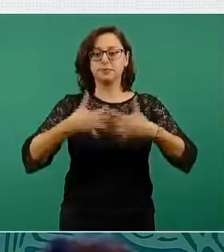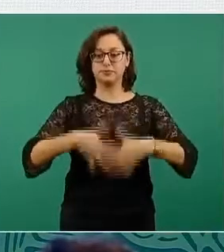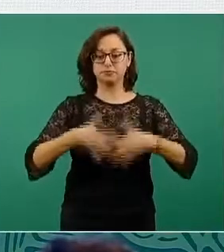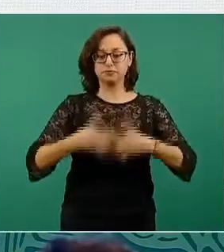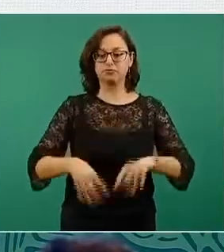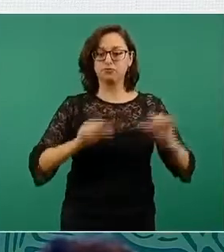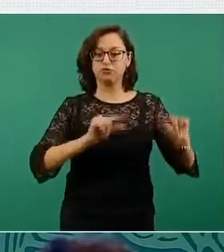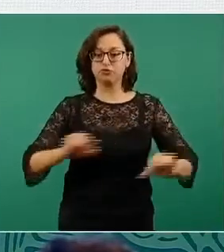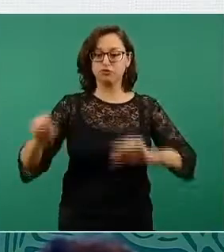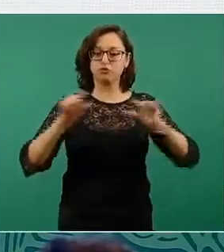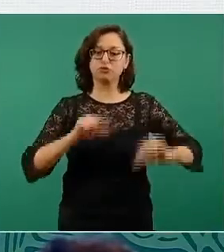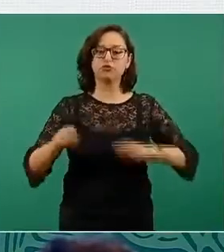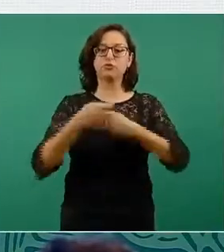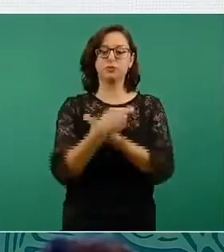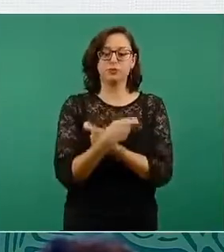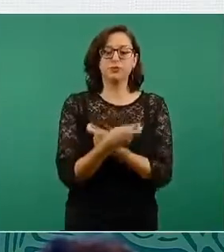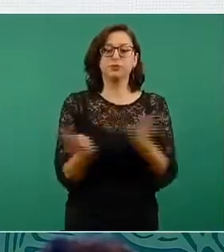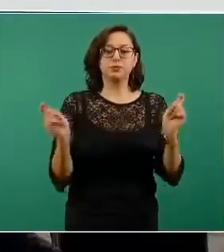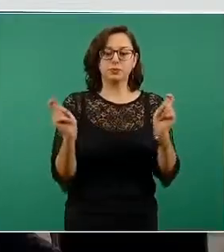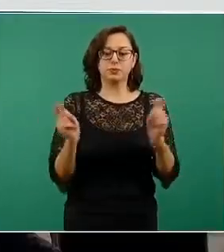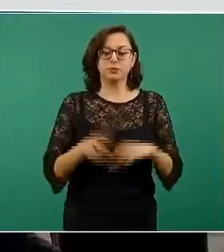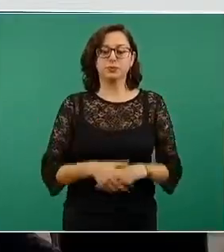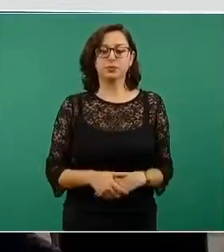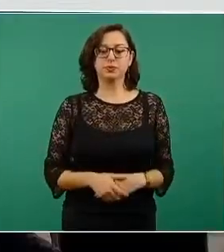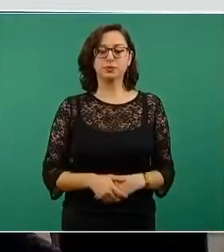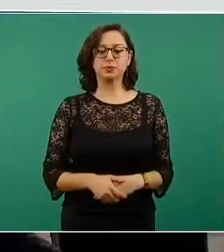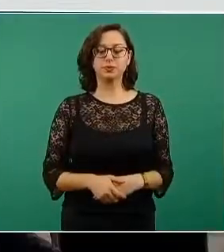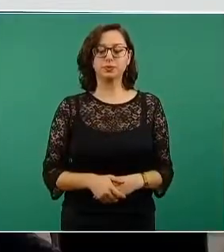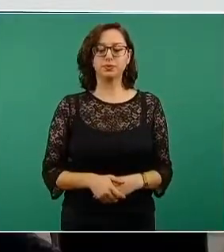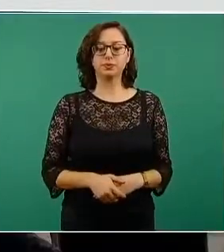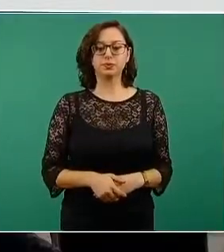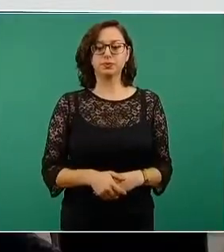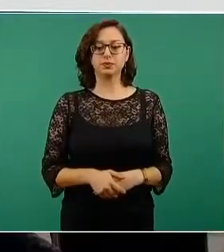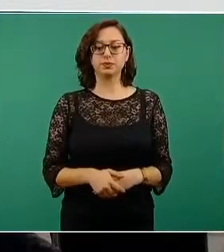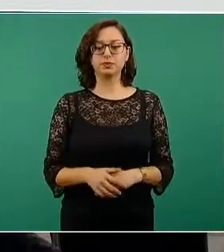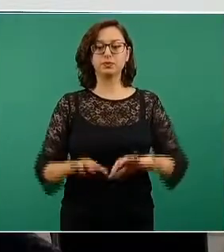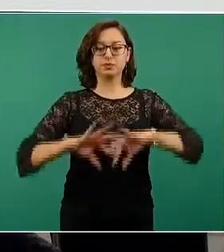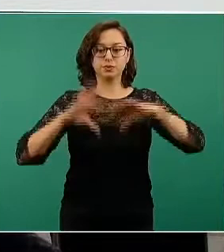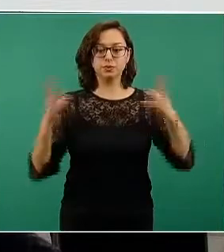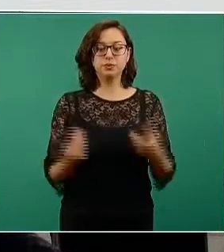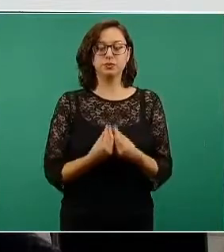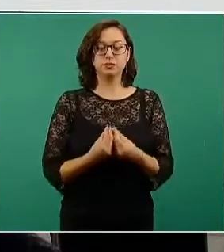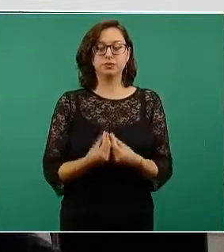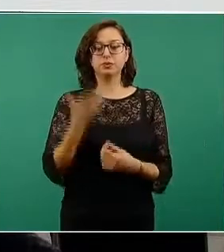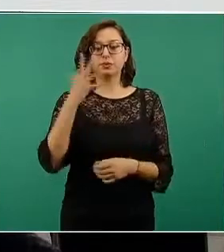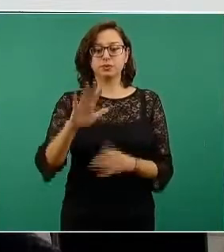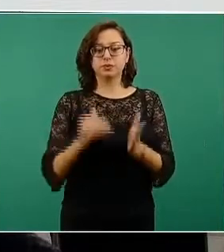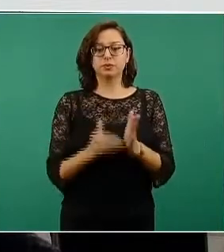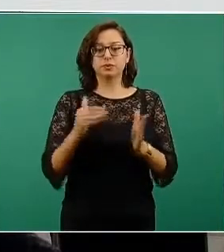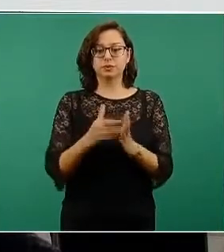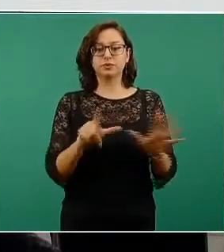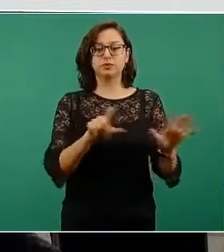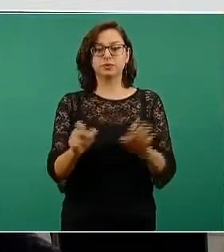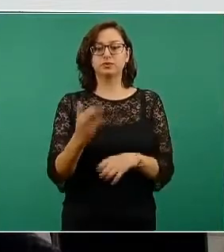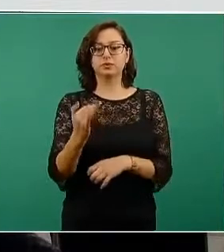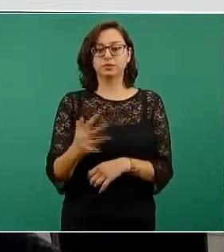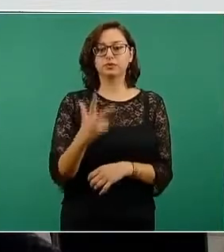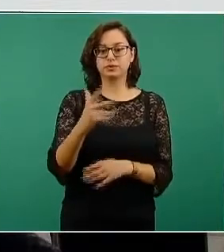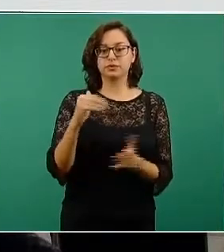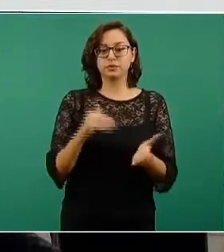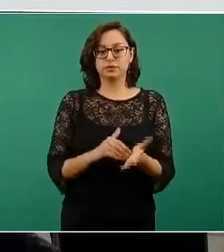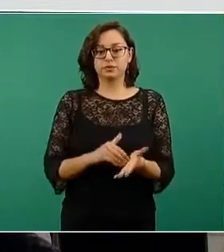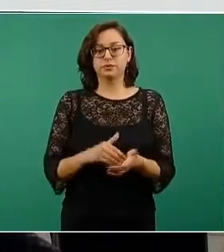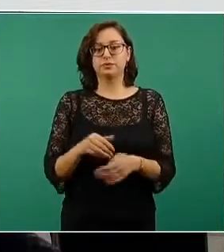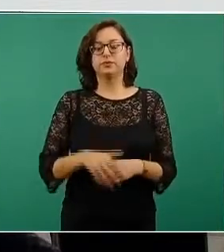envasa en México y se va liberando los distintos lotes. Eso suma la cifra que dijimos, 10 millones 758 mil.